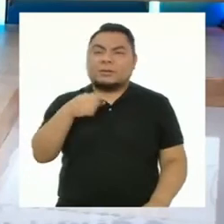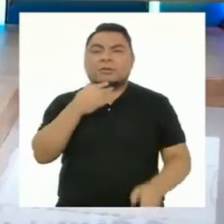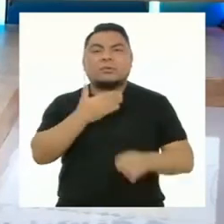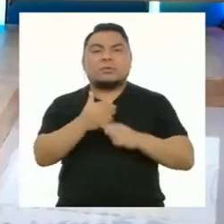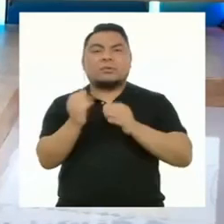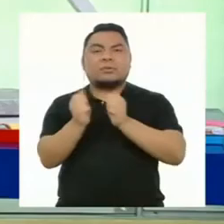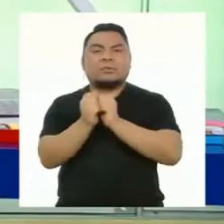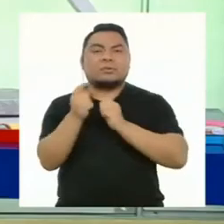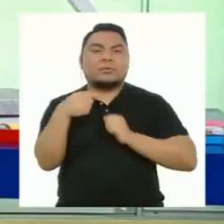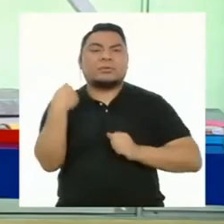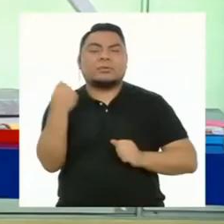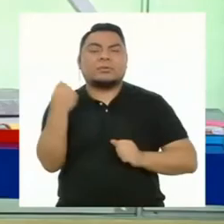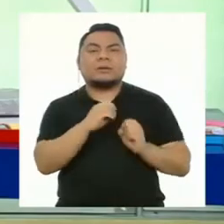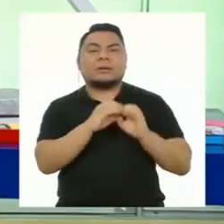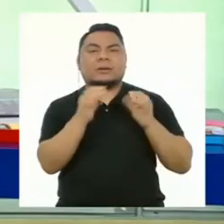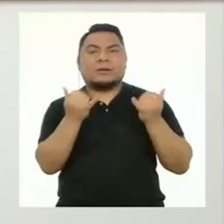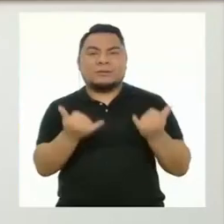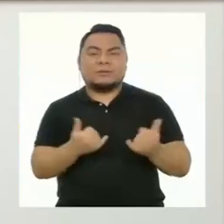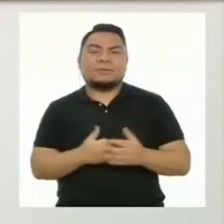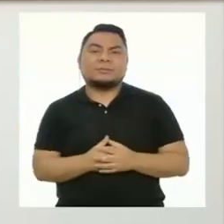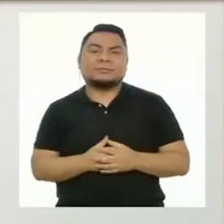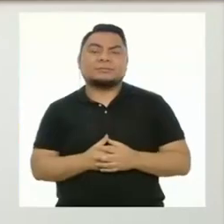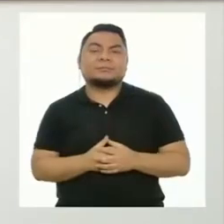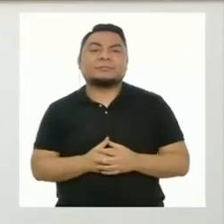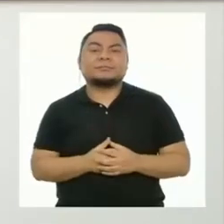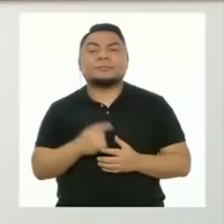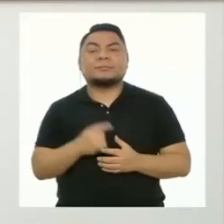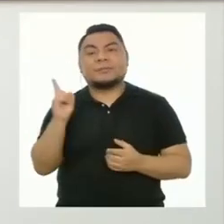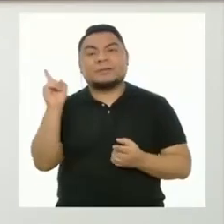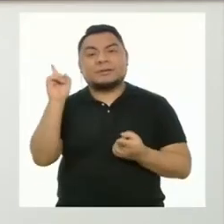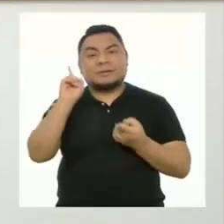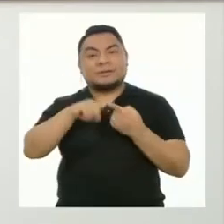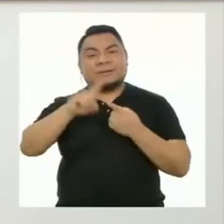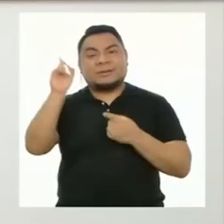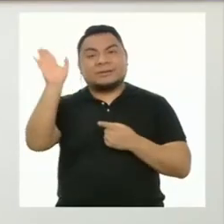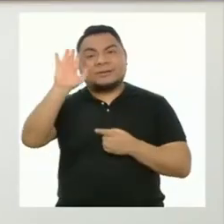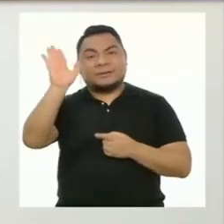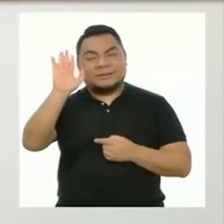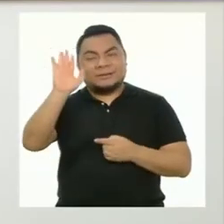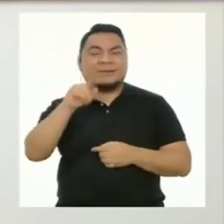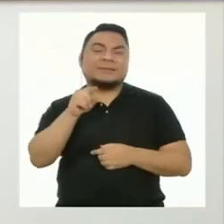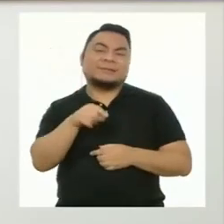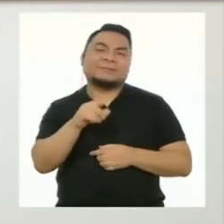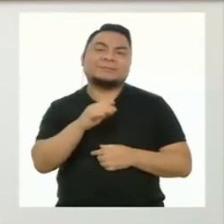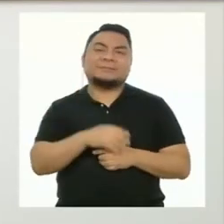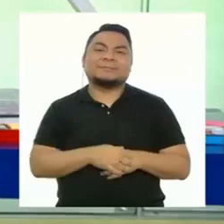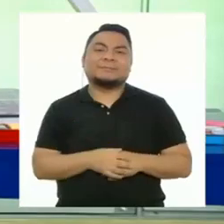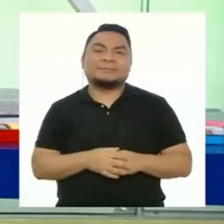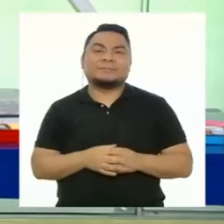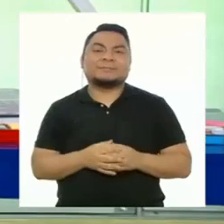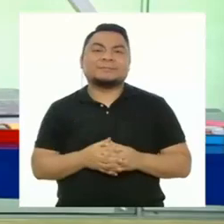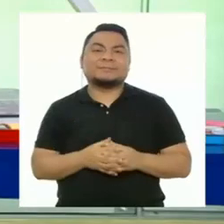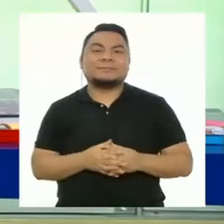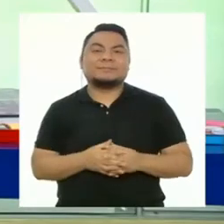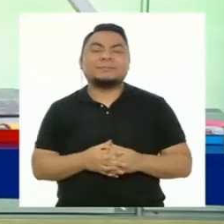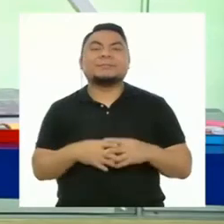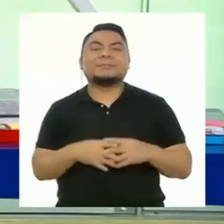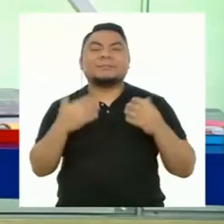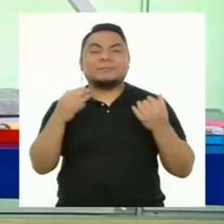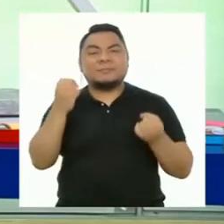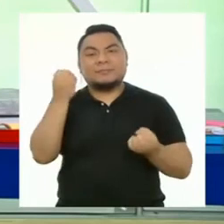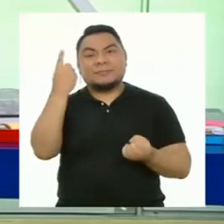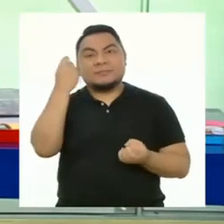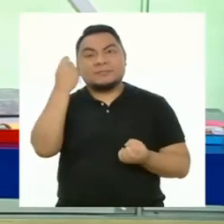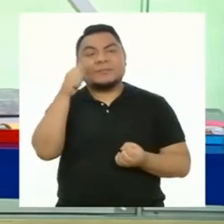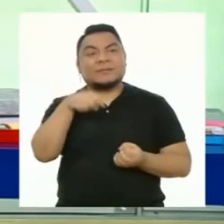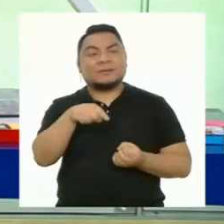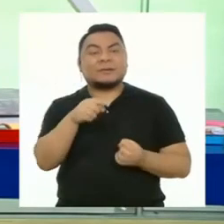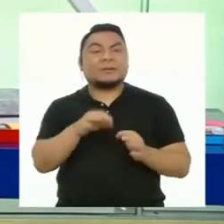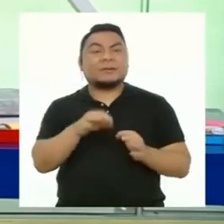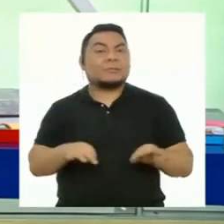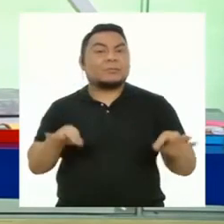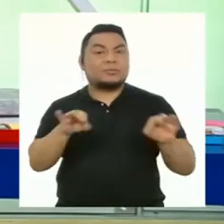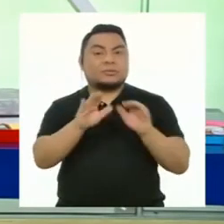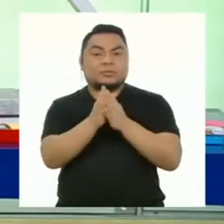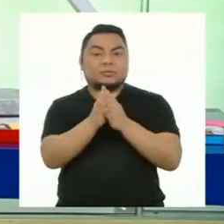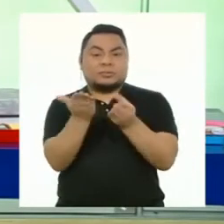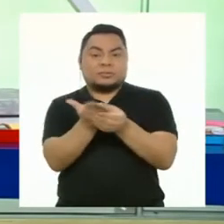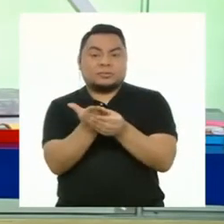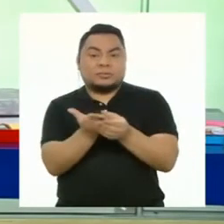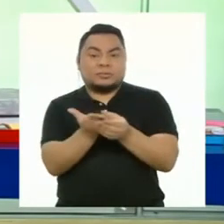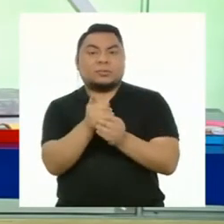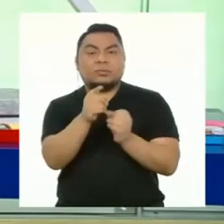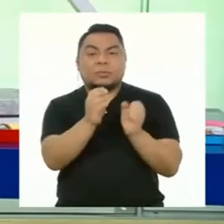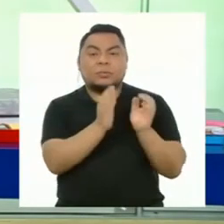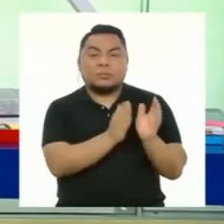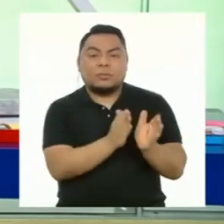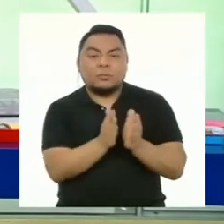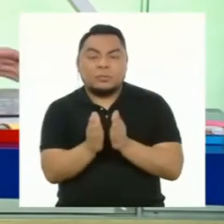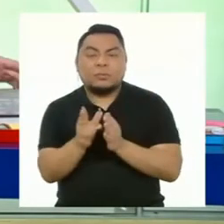a compartir con nosotros el día de hoy. Nos vemos pronto, chicas y chicos. Hemos comprendido la importancia del portafolio